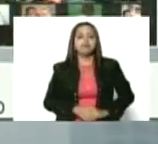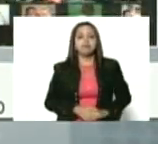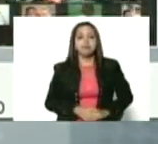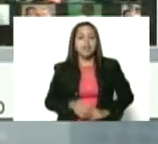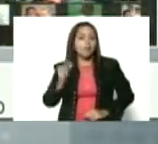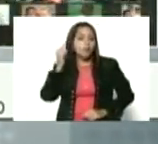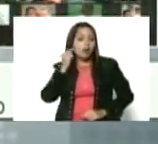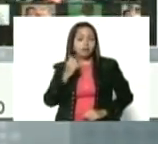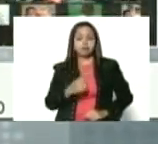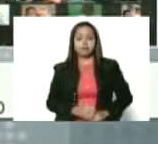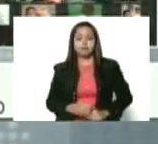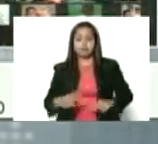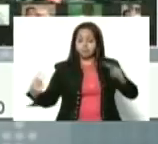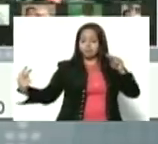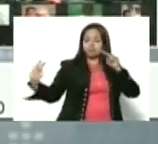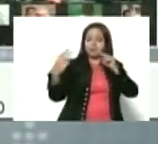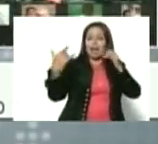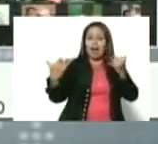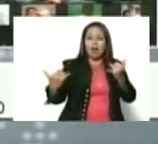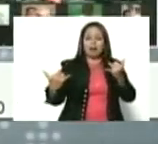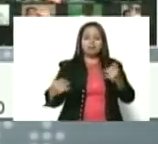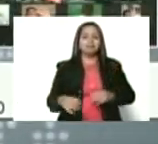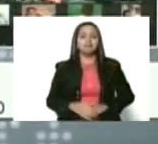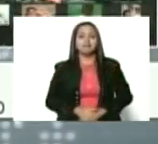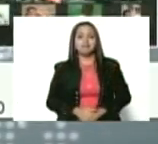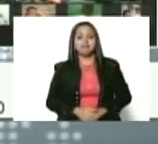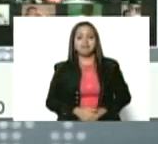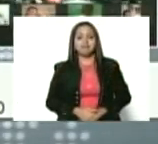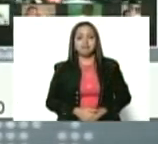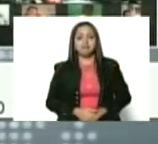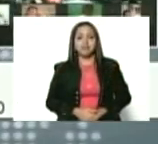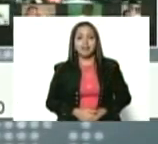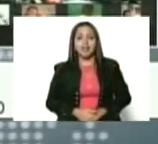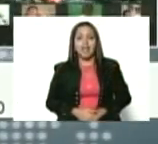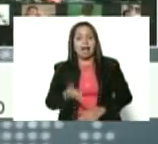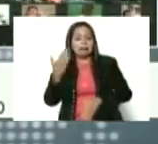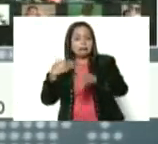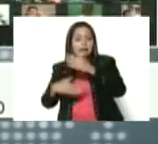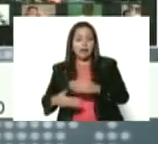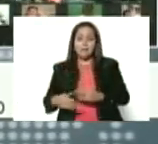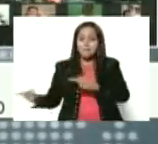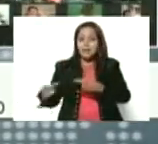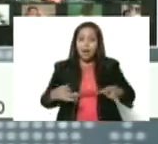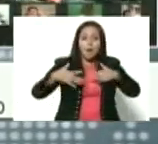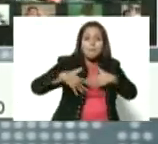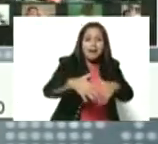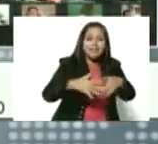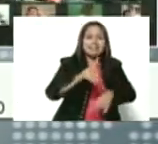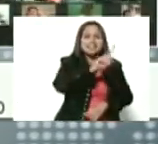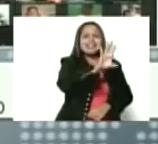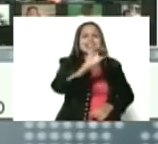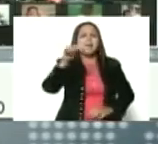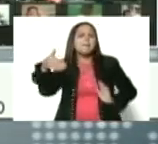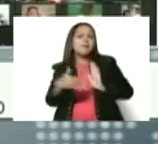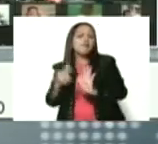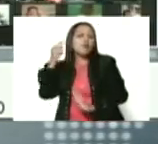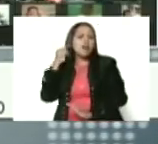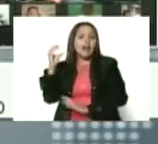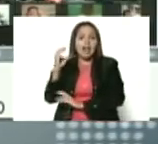vernos así. Las mujeres habían convocado una marcha y me decían que iban a movilizar 100 mil mujeres en Caracas.